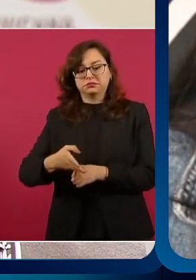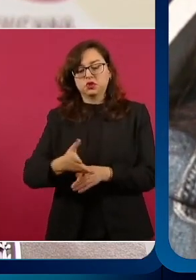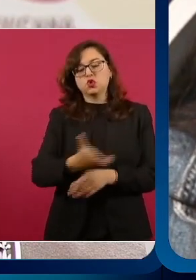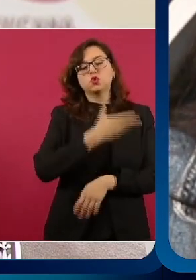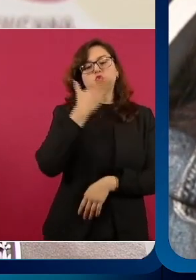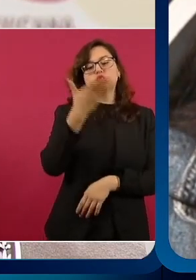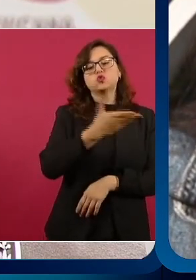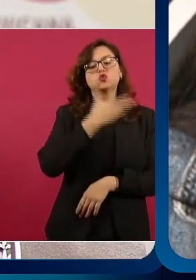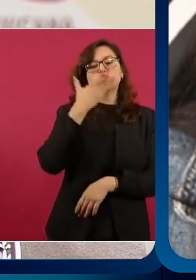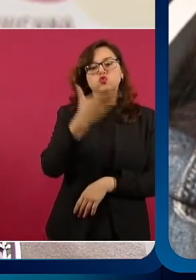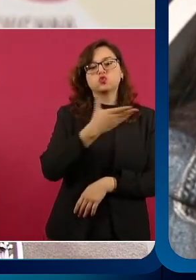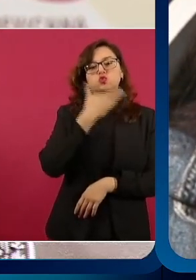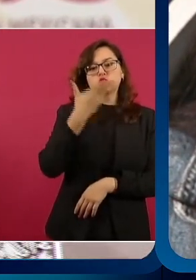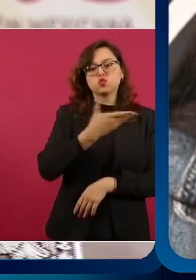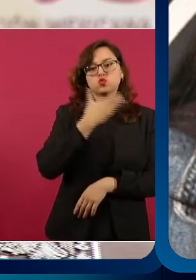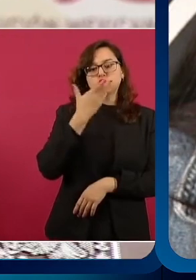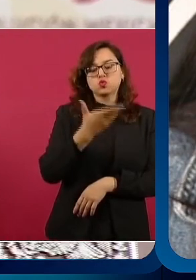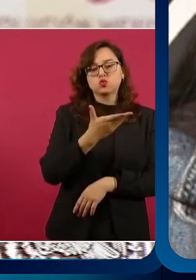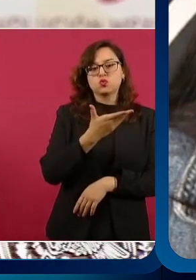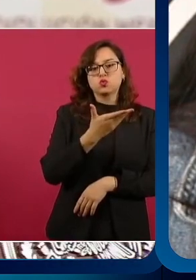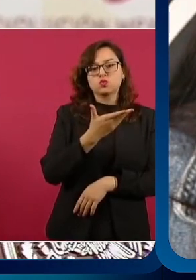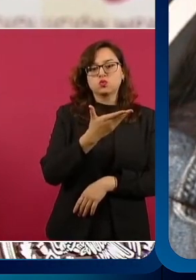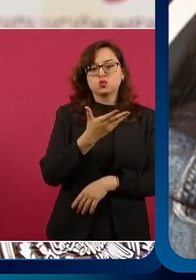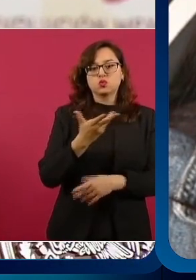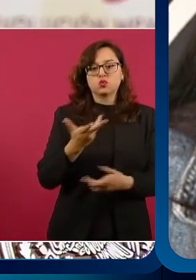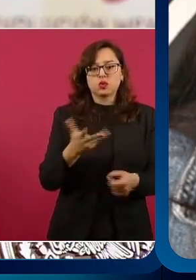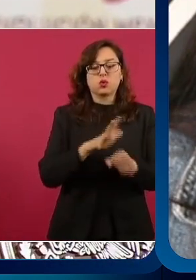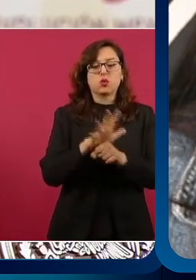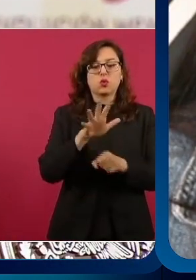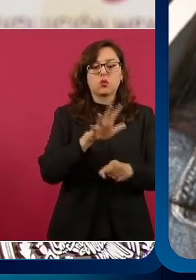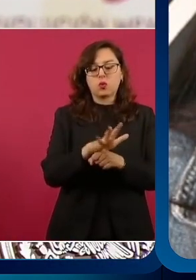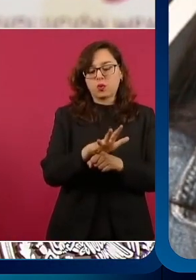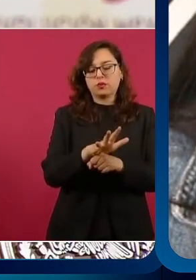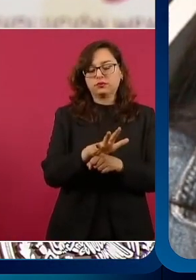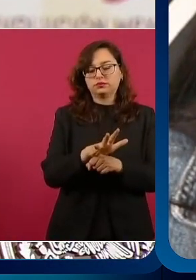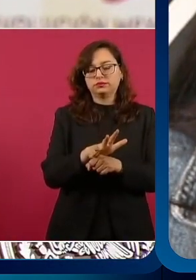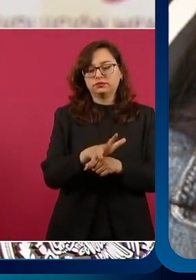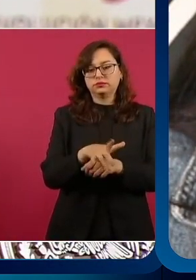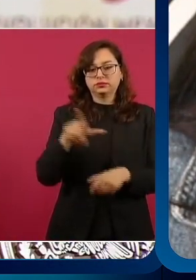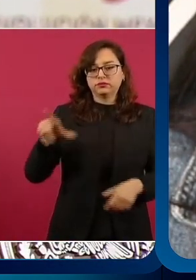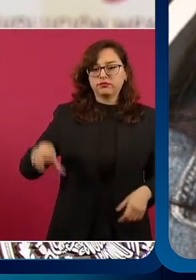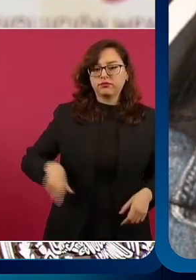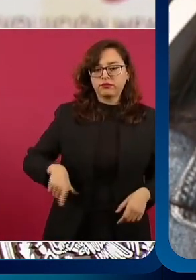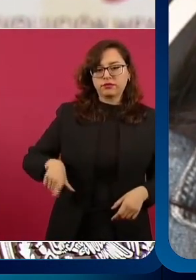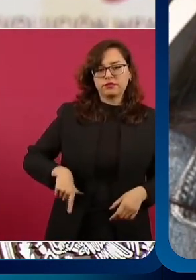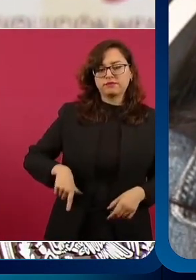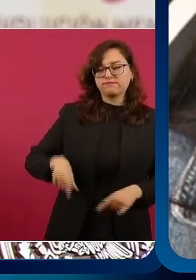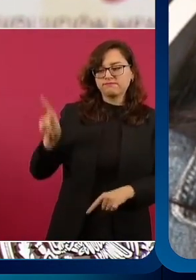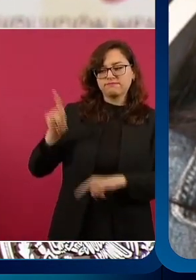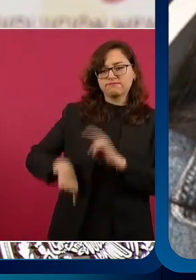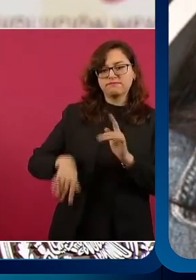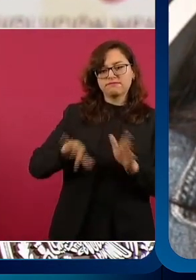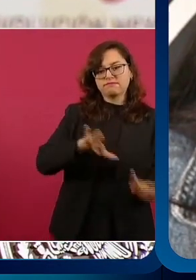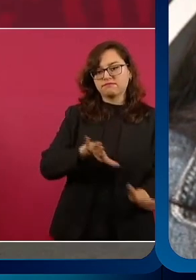diluir, hacer a un lado al Estado